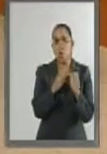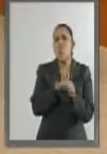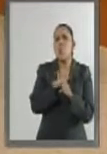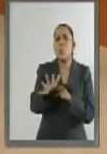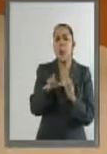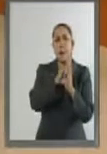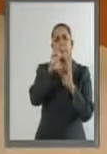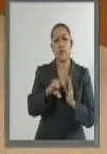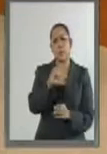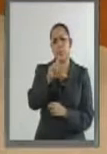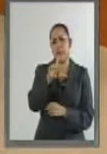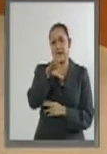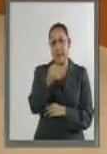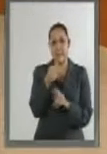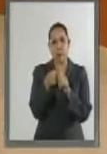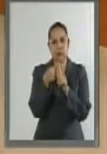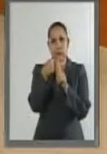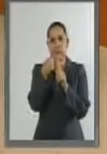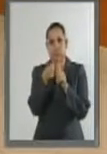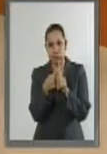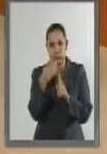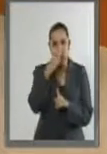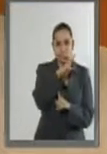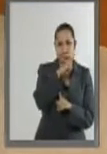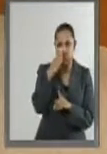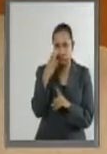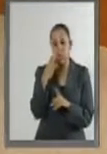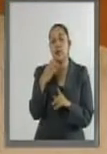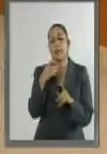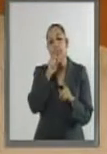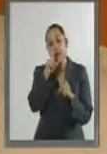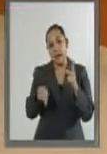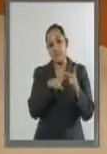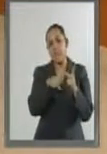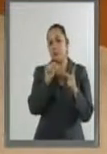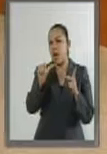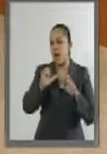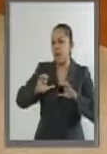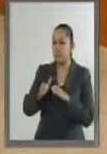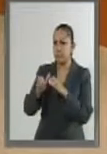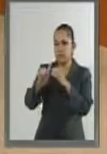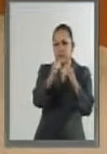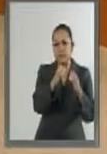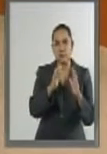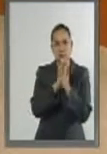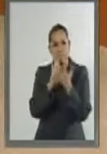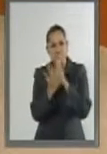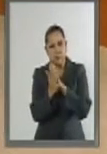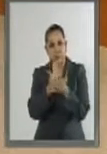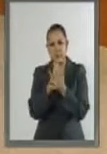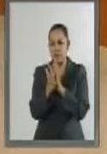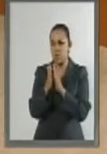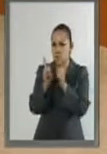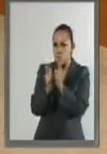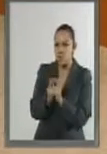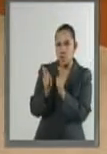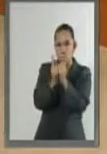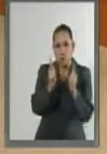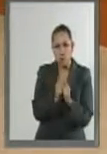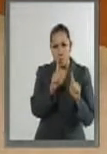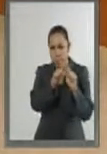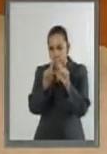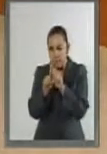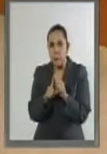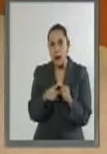migratorio, el crimen organizado, temas que no debemos pasar por alto a la hora de la